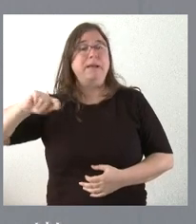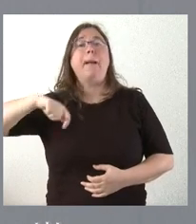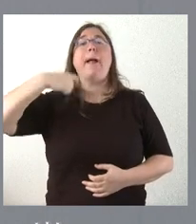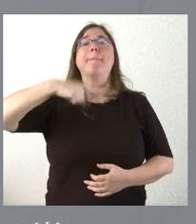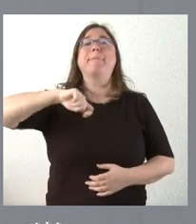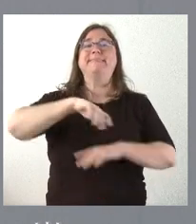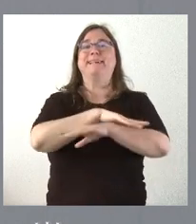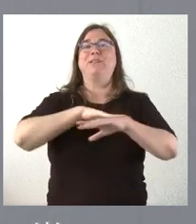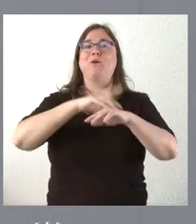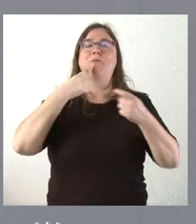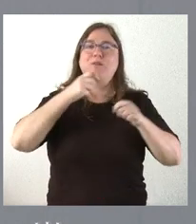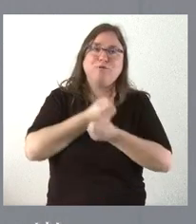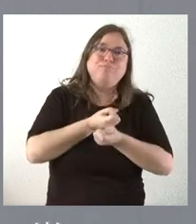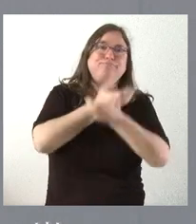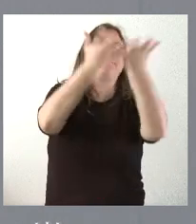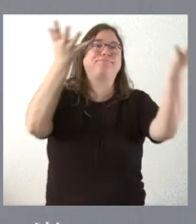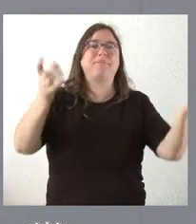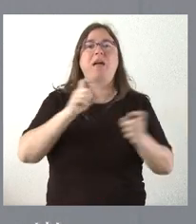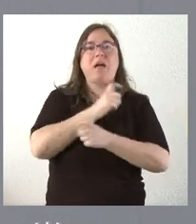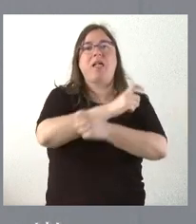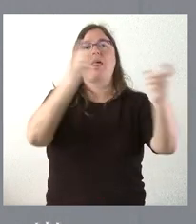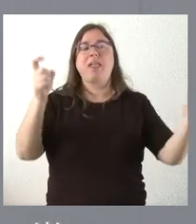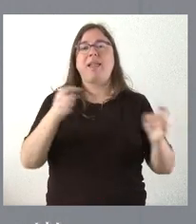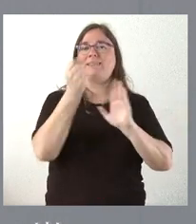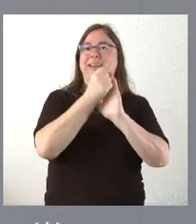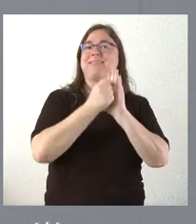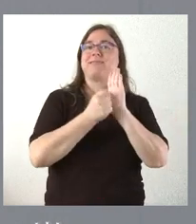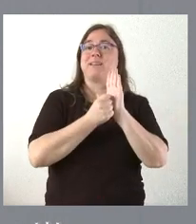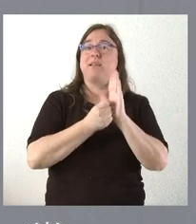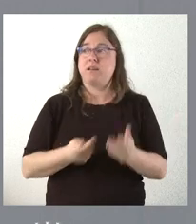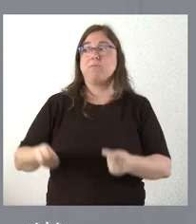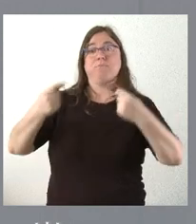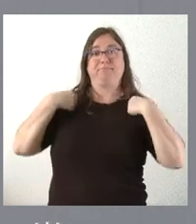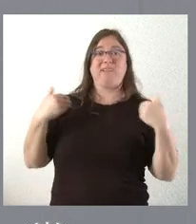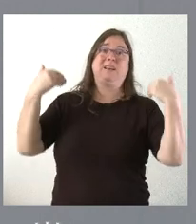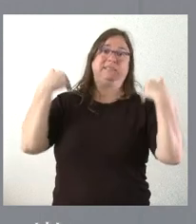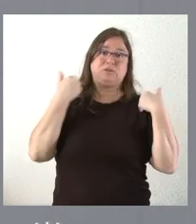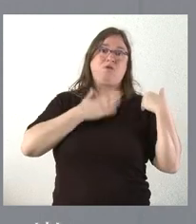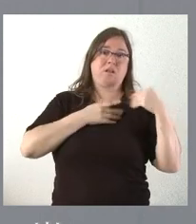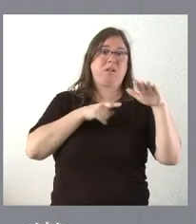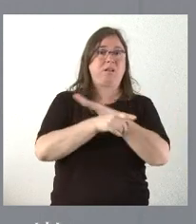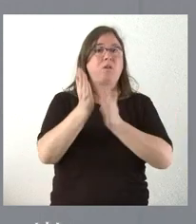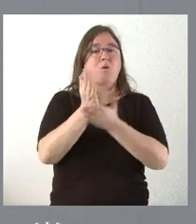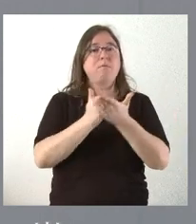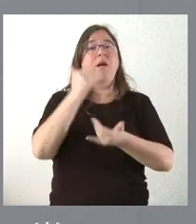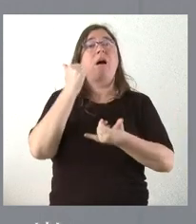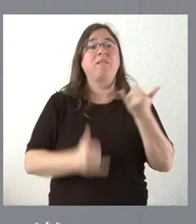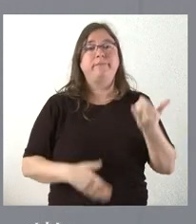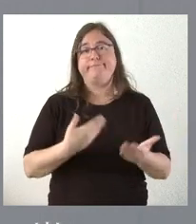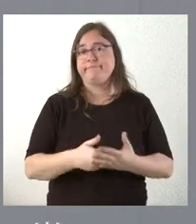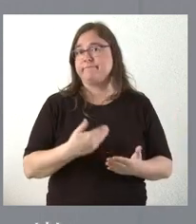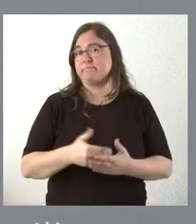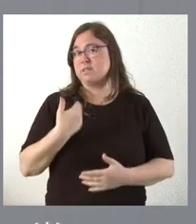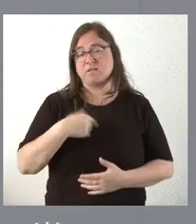Gobierno anunció algunas medidas que tuvimos que gestionar las comunidades autónomas y que al final se demostró, como habíamos dicho,